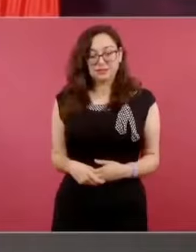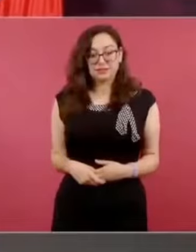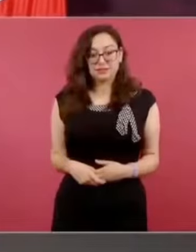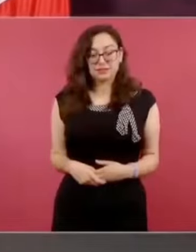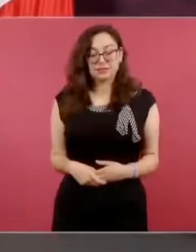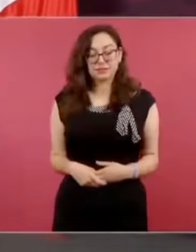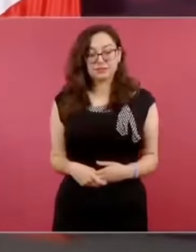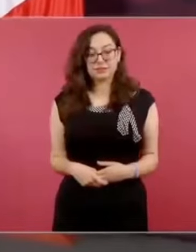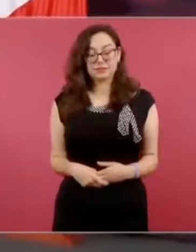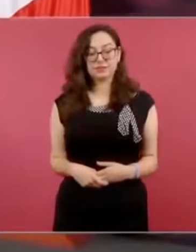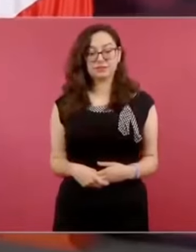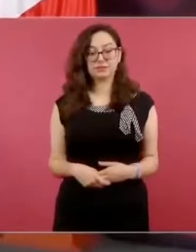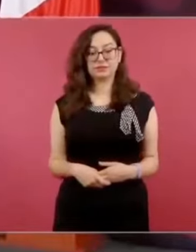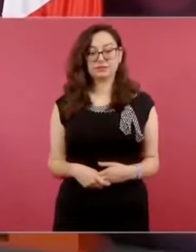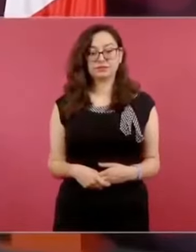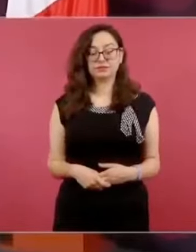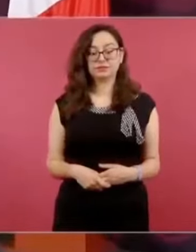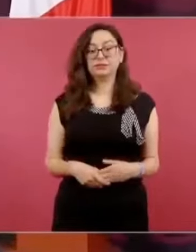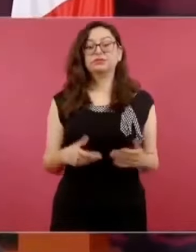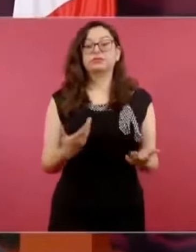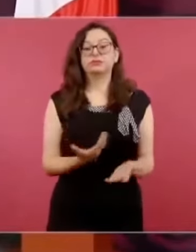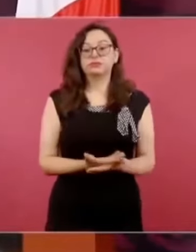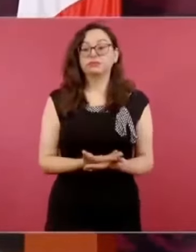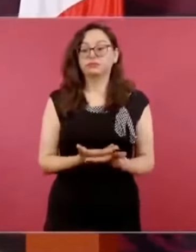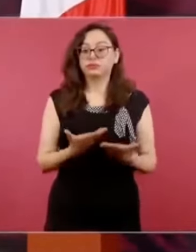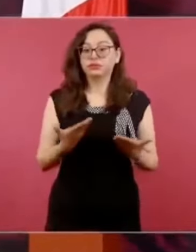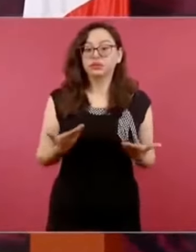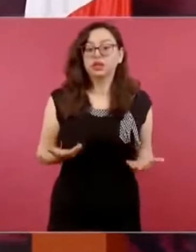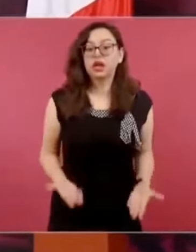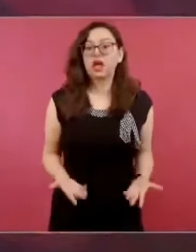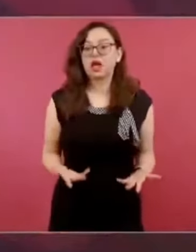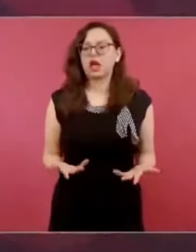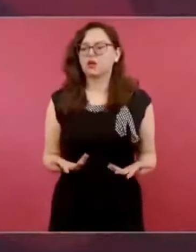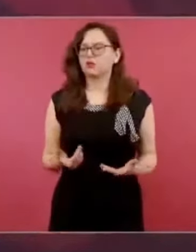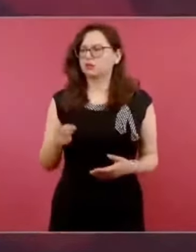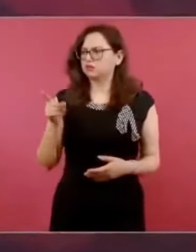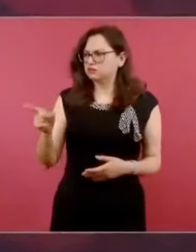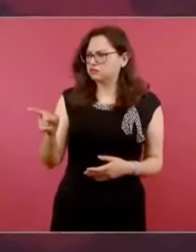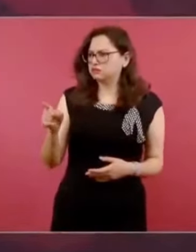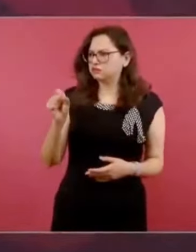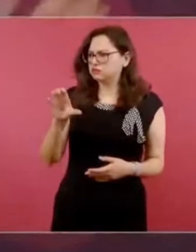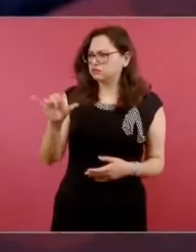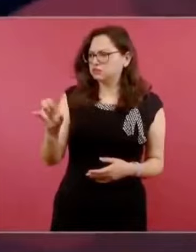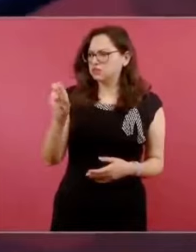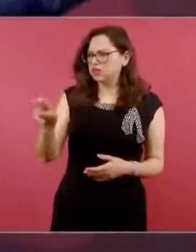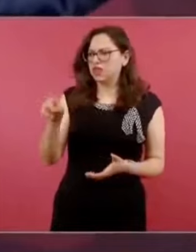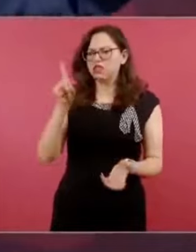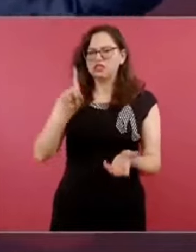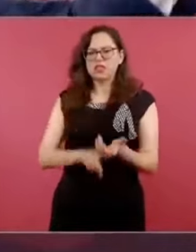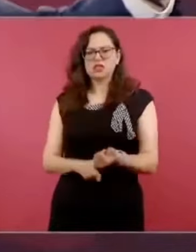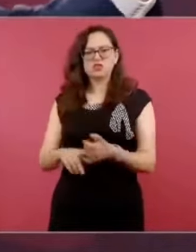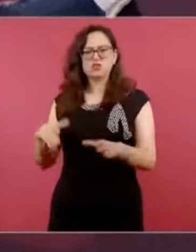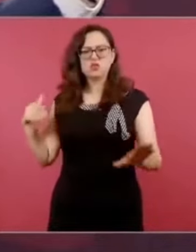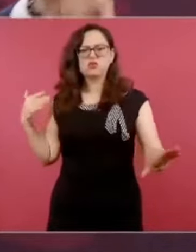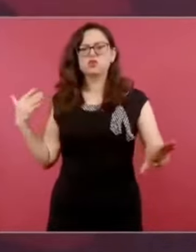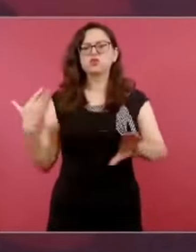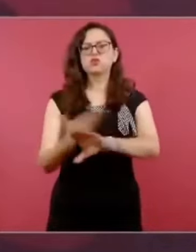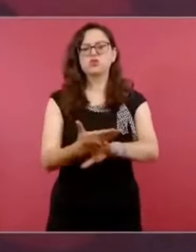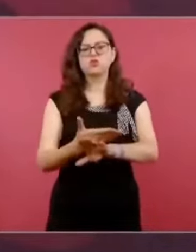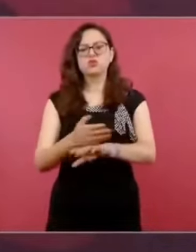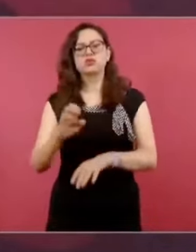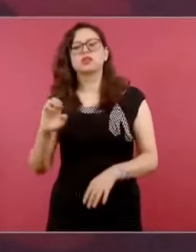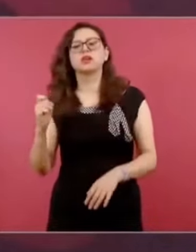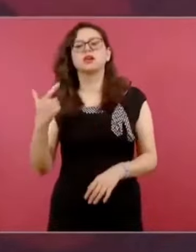del ex ministro Saldívar y dejaron,